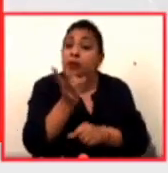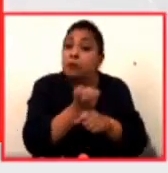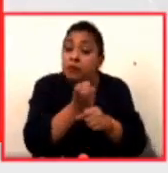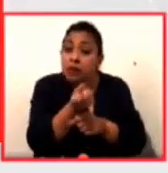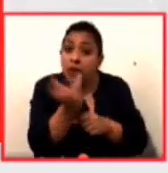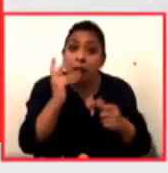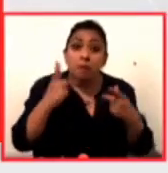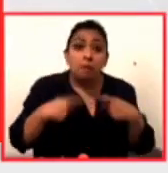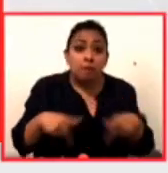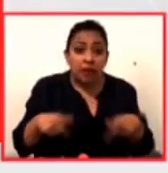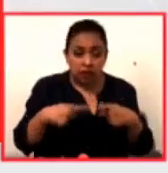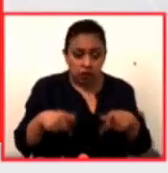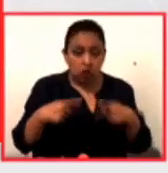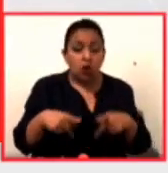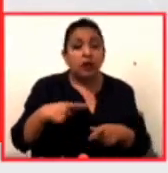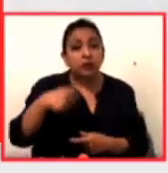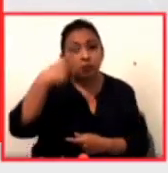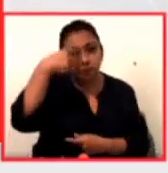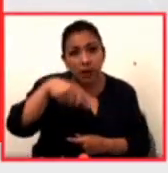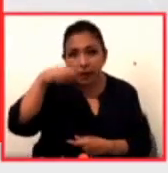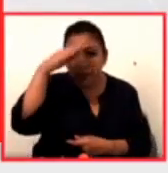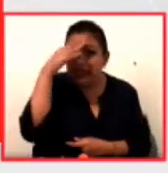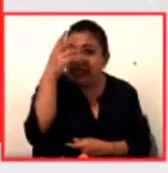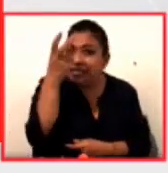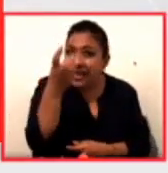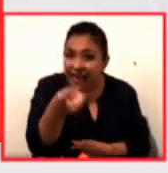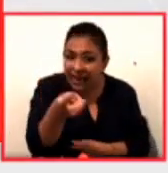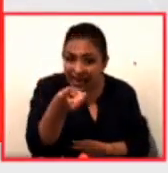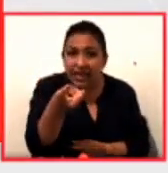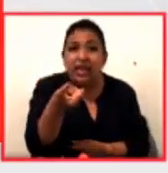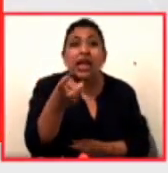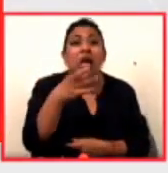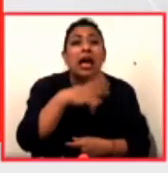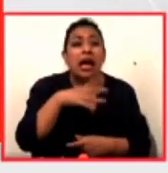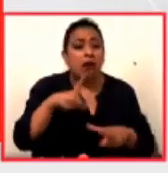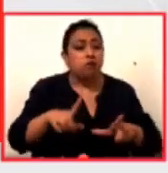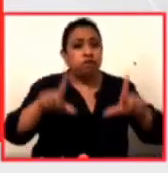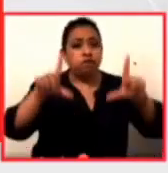gente, sobre todo, a pensar en eso, que ninguna pantalla,